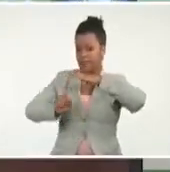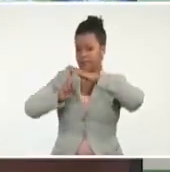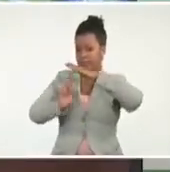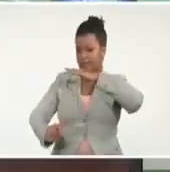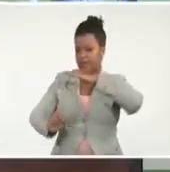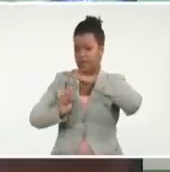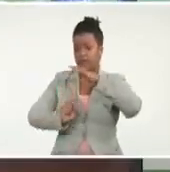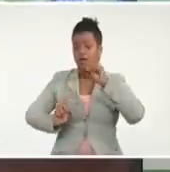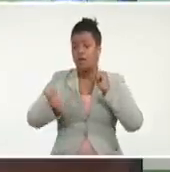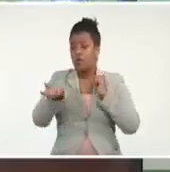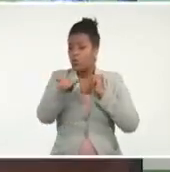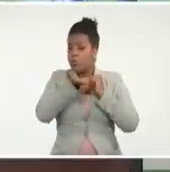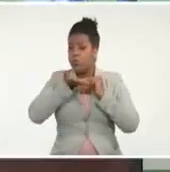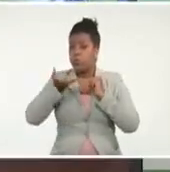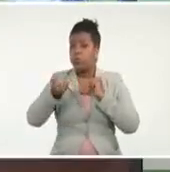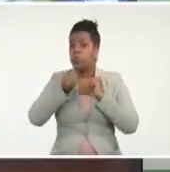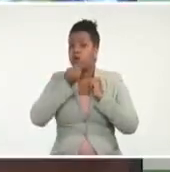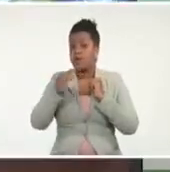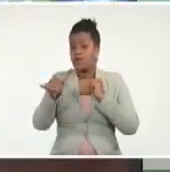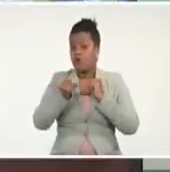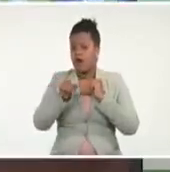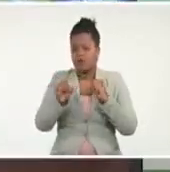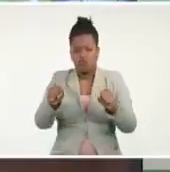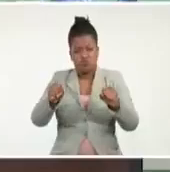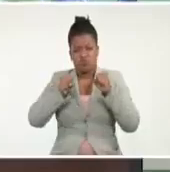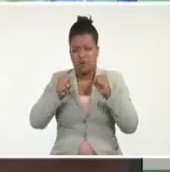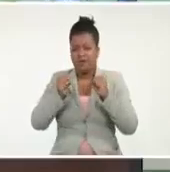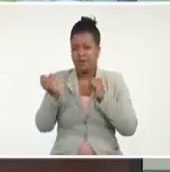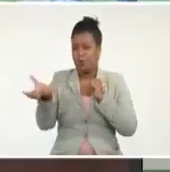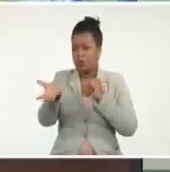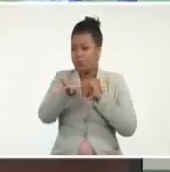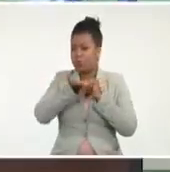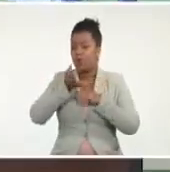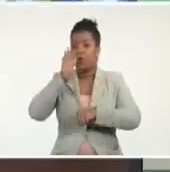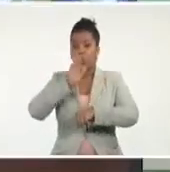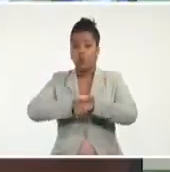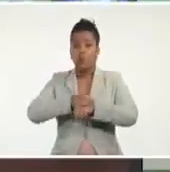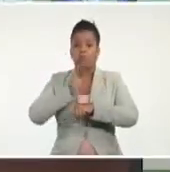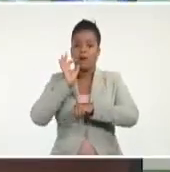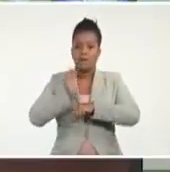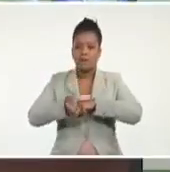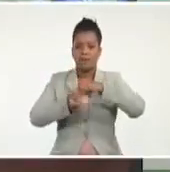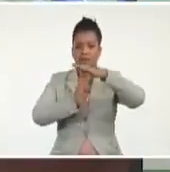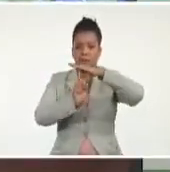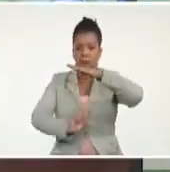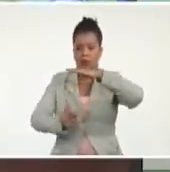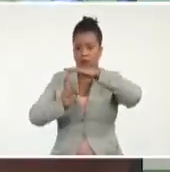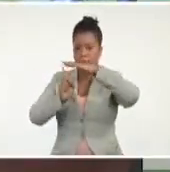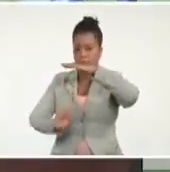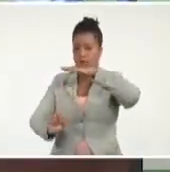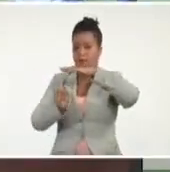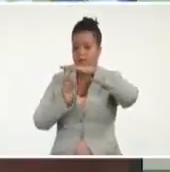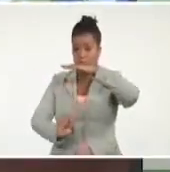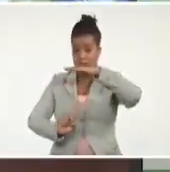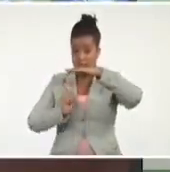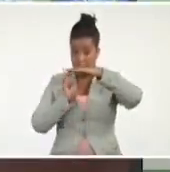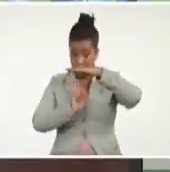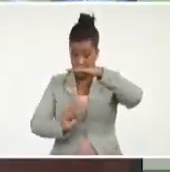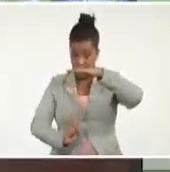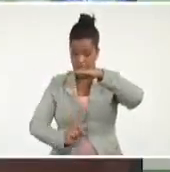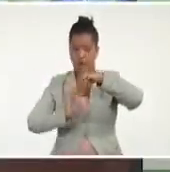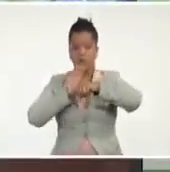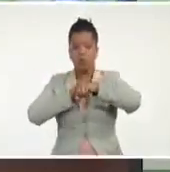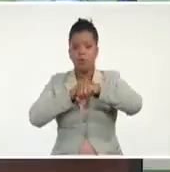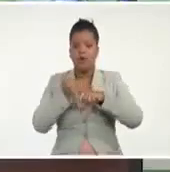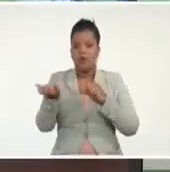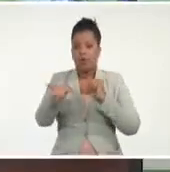vientos pueden ser fuertes por la propia tormenta eléctrica que es la que genera ese viento. No es